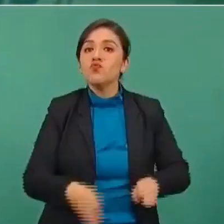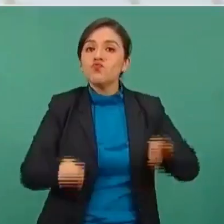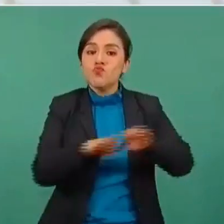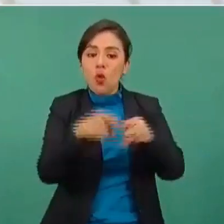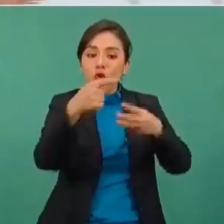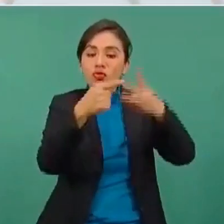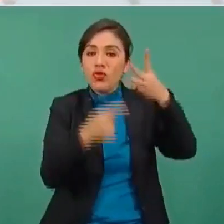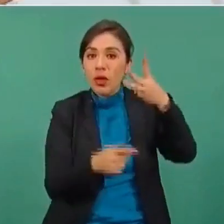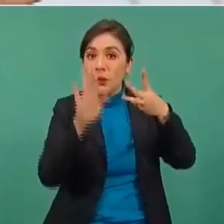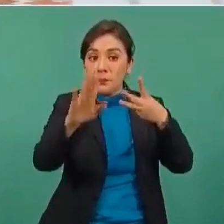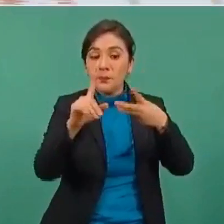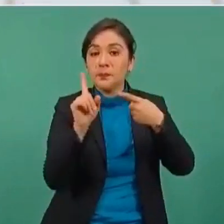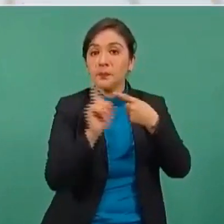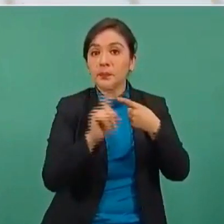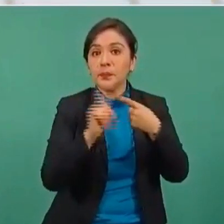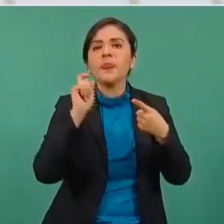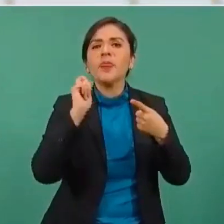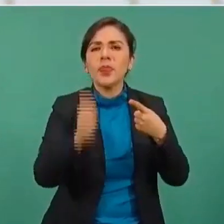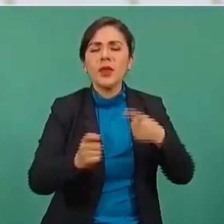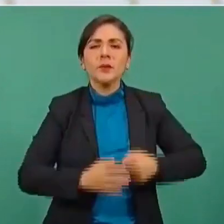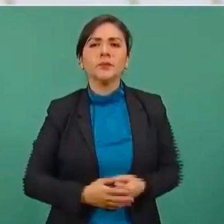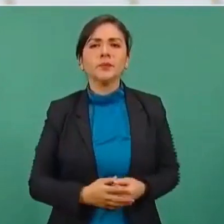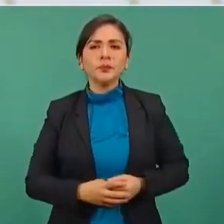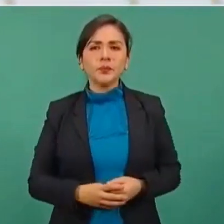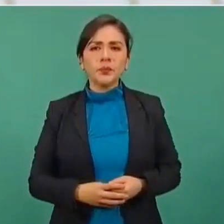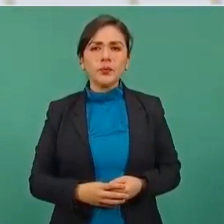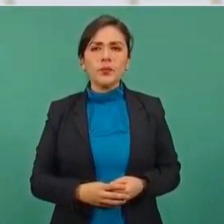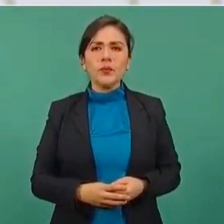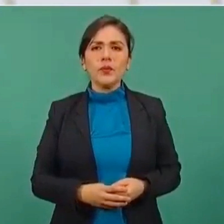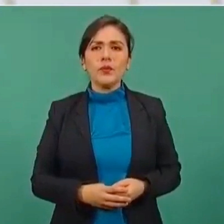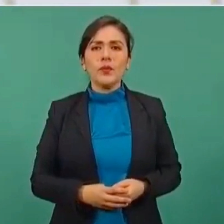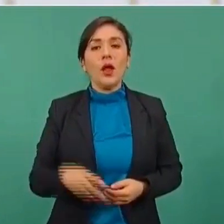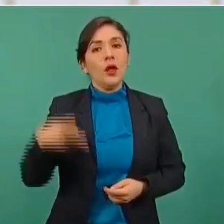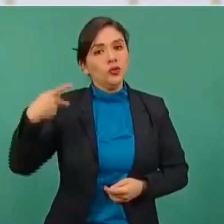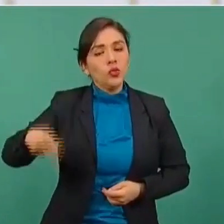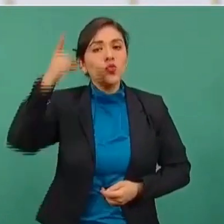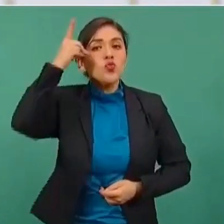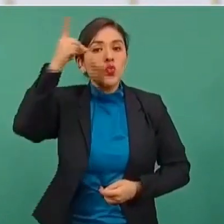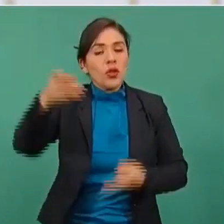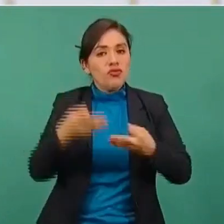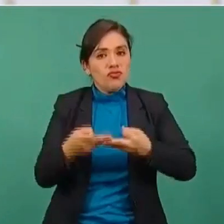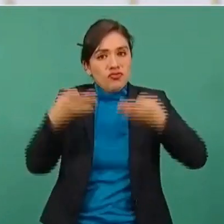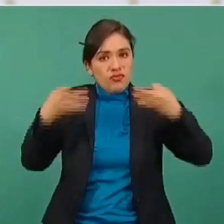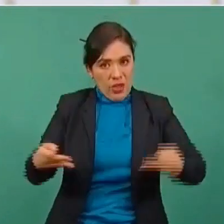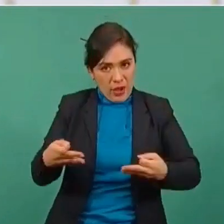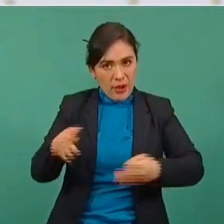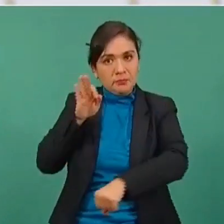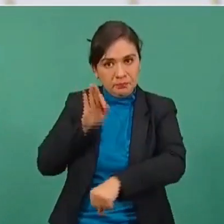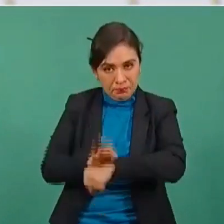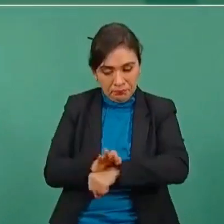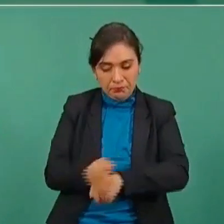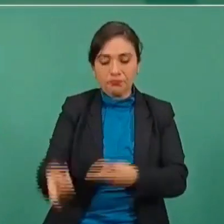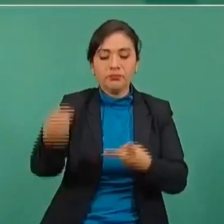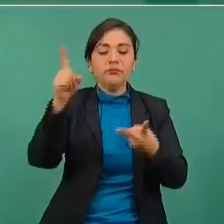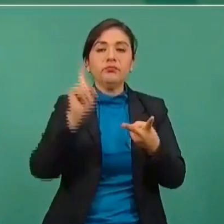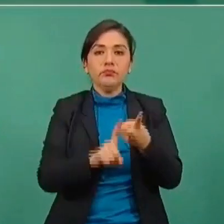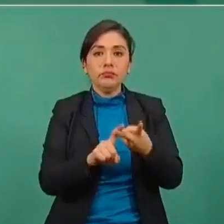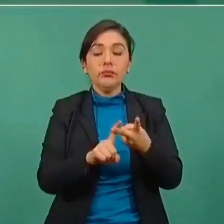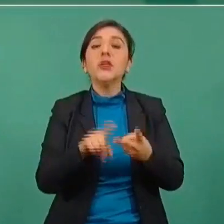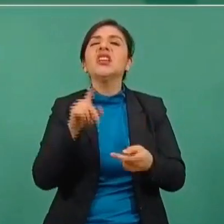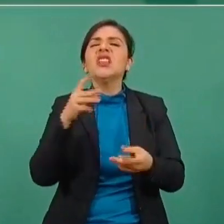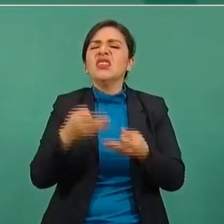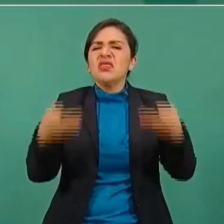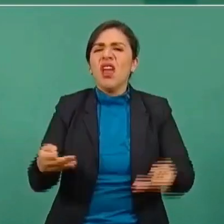Primero es el que tenga la tierra que les dotó